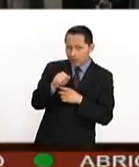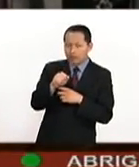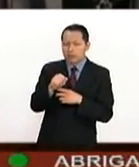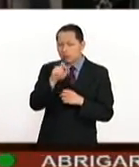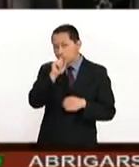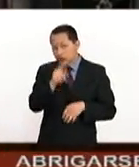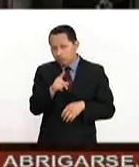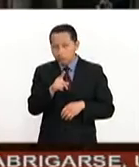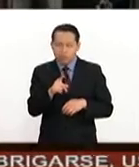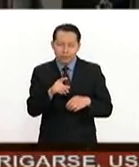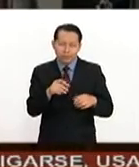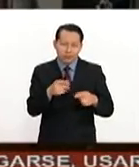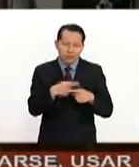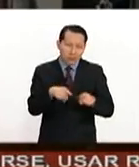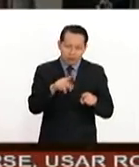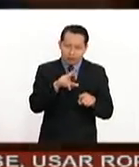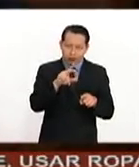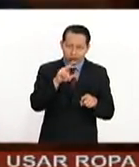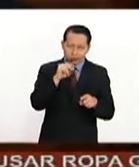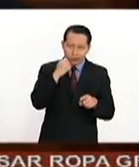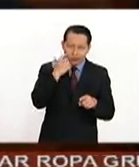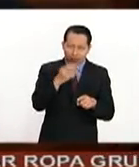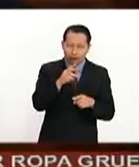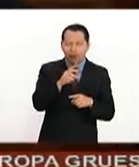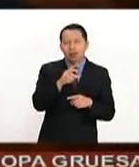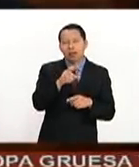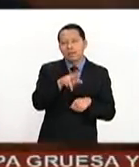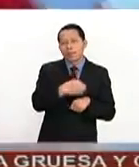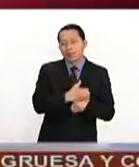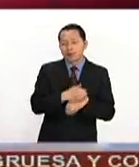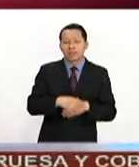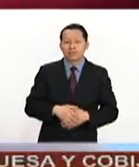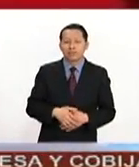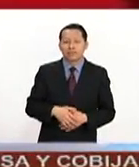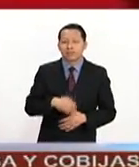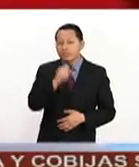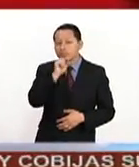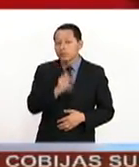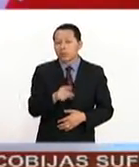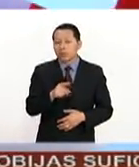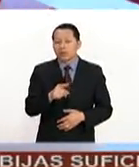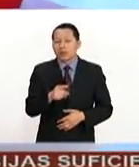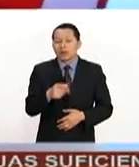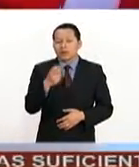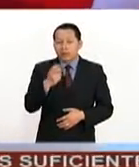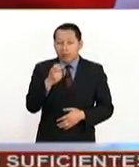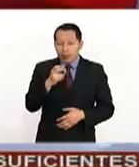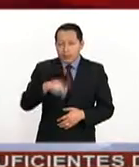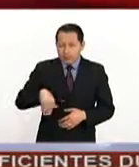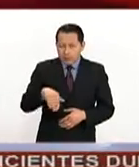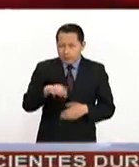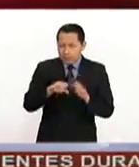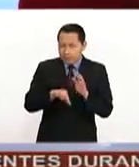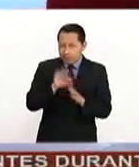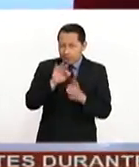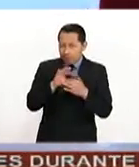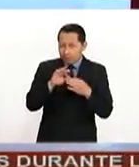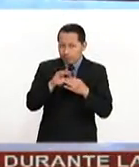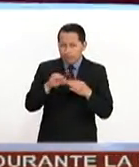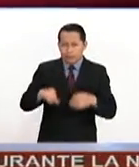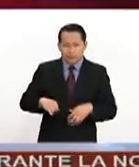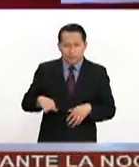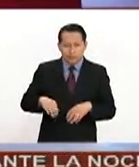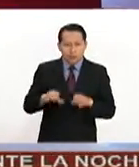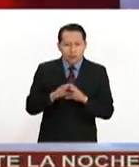querido los republicanos, Omar. Claro, pues sí, Bemoles, en su discurso ya comentabas ese dato, creo yo, interesante, que se